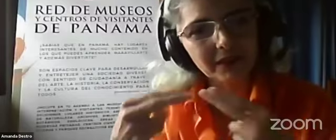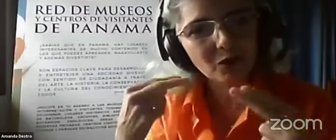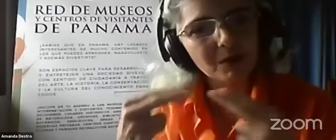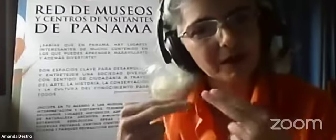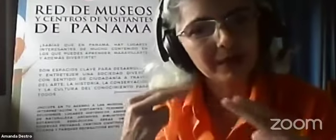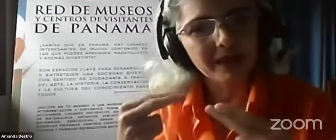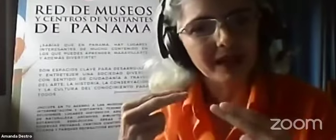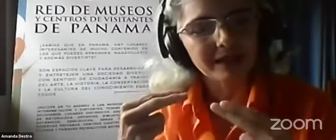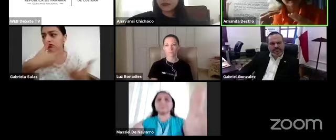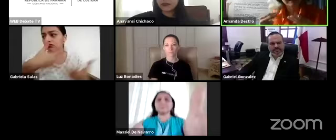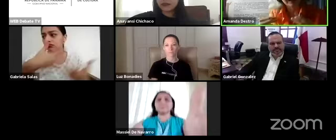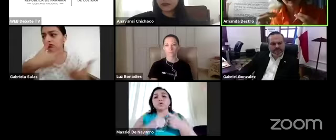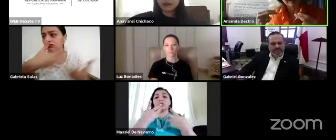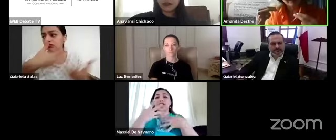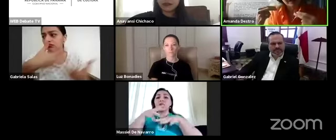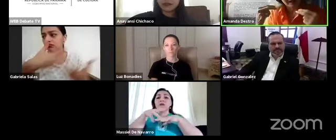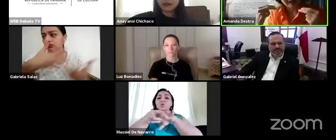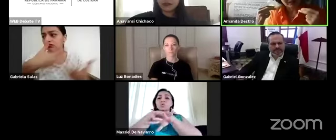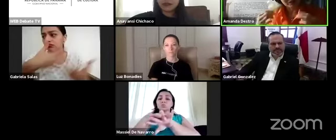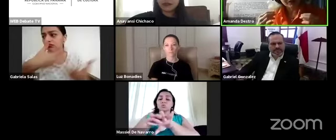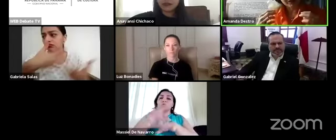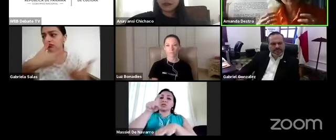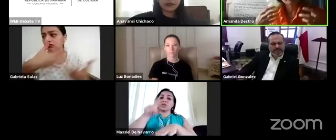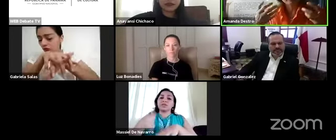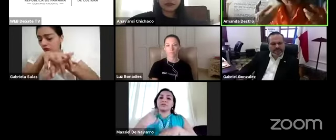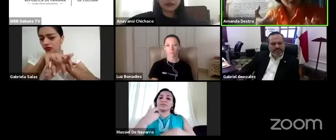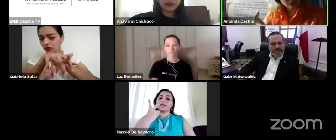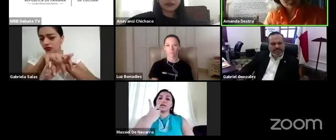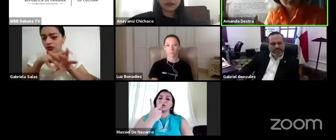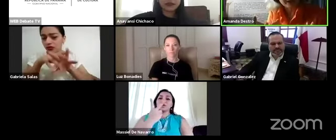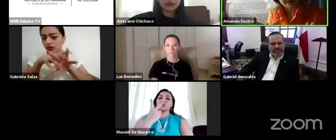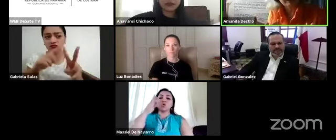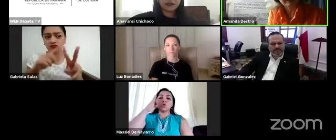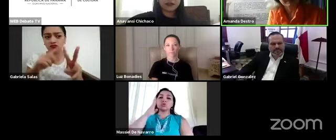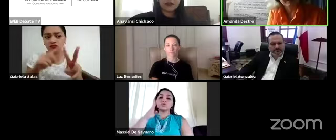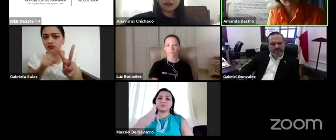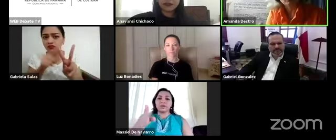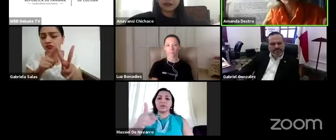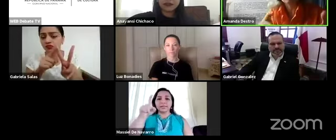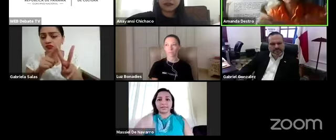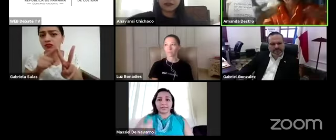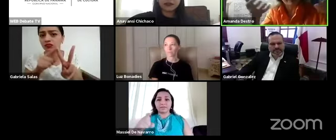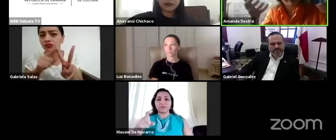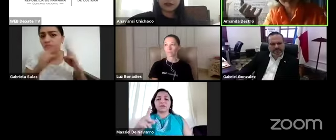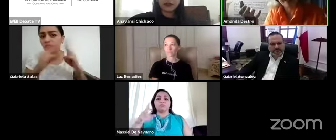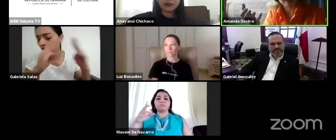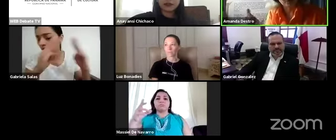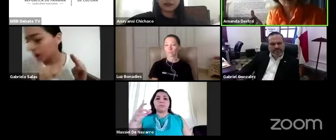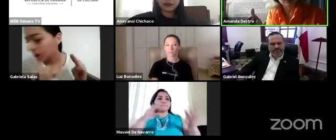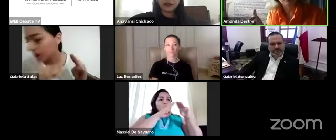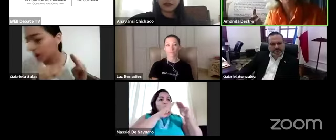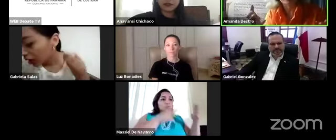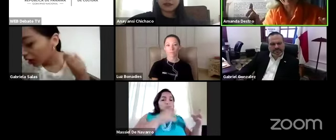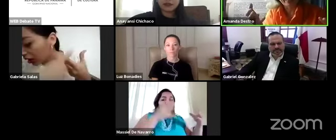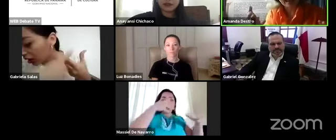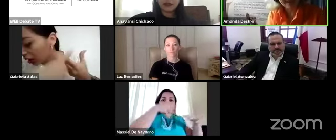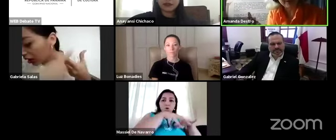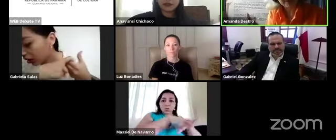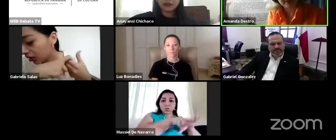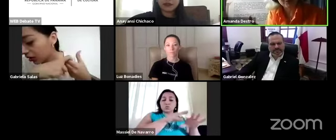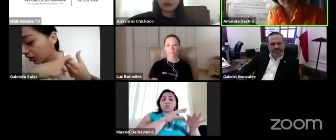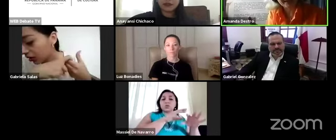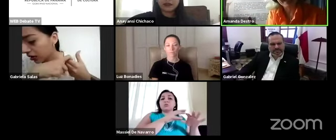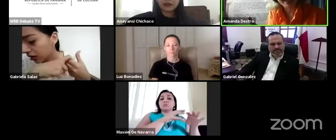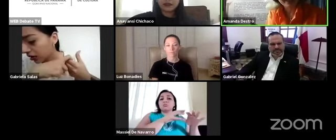de doble vía. el museo incluye toda clase de público porque cada